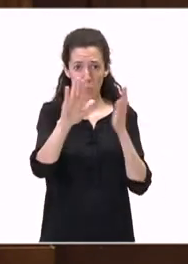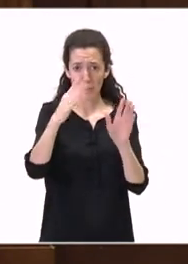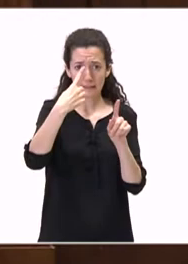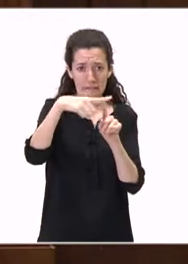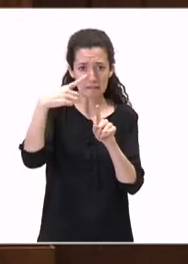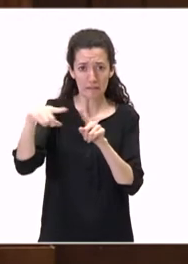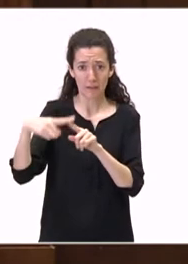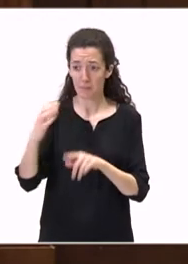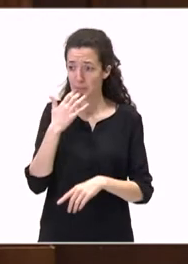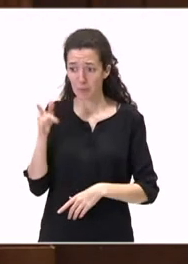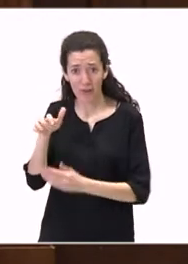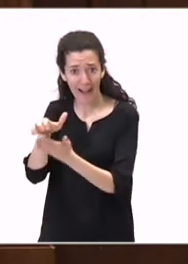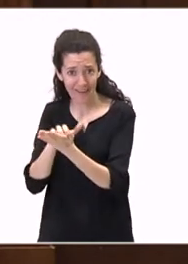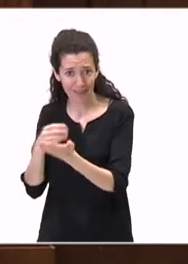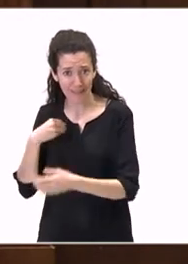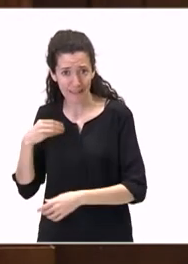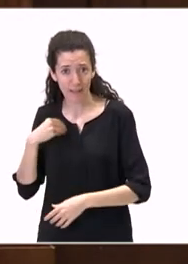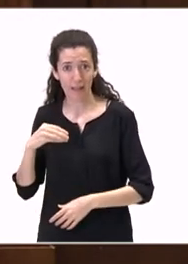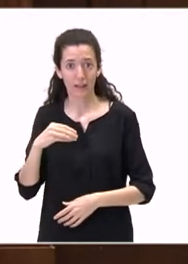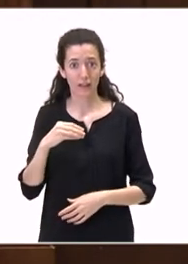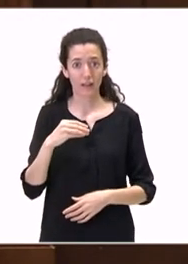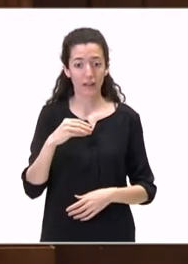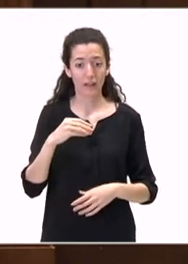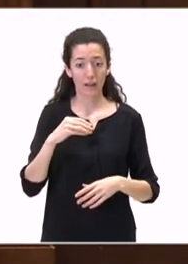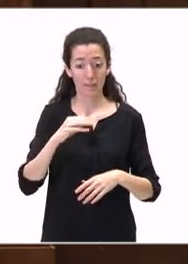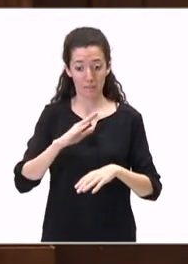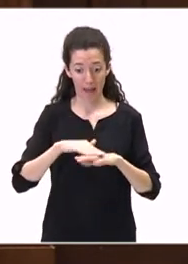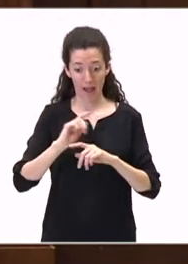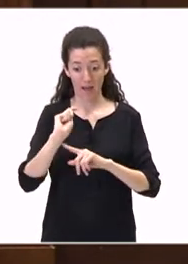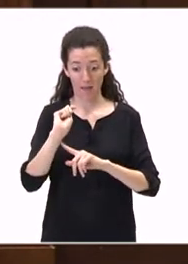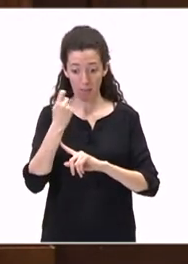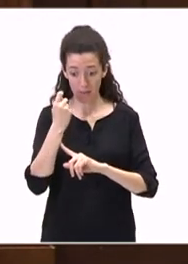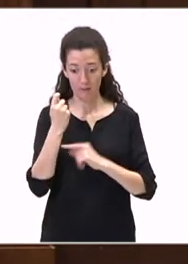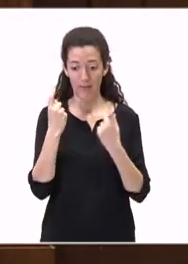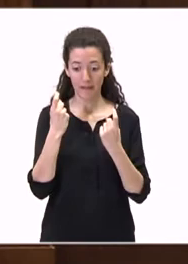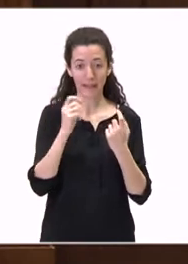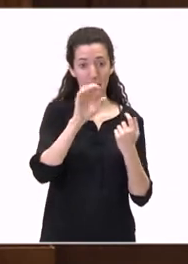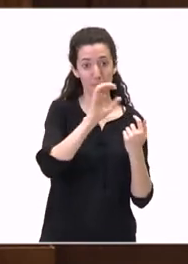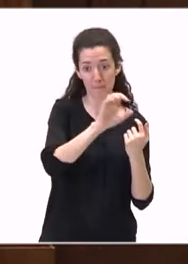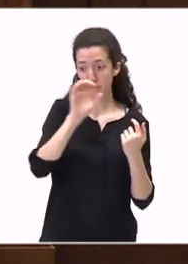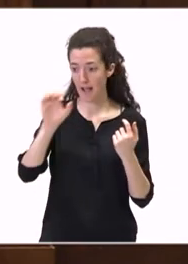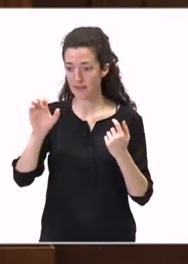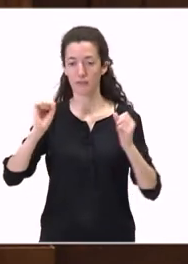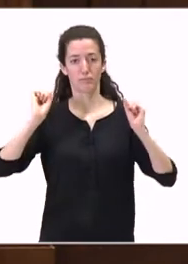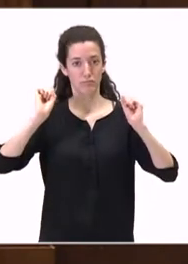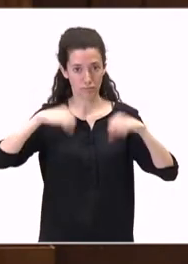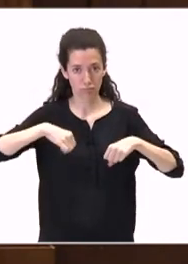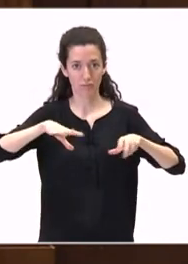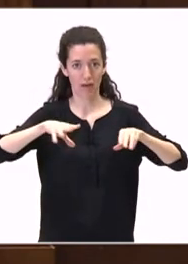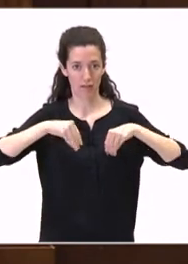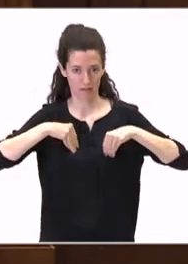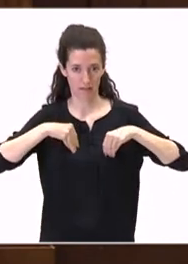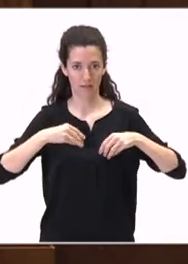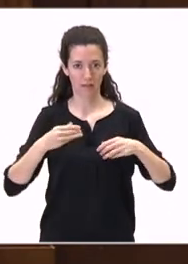tiene ninguna posibilidad de recorrido si no es aceptado por las partes. Que sea una propuesta que sea justa,